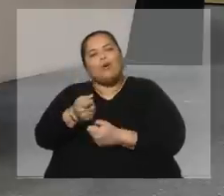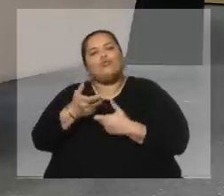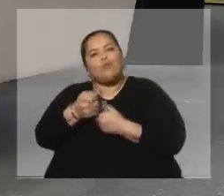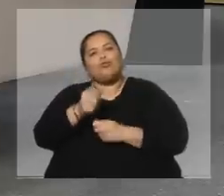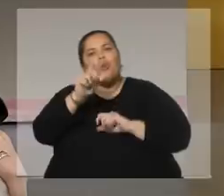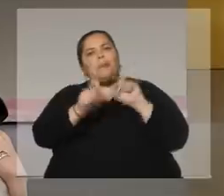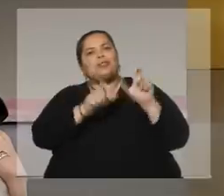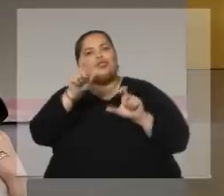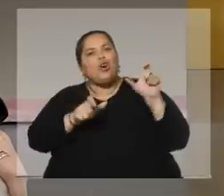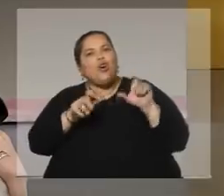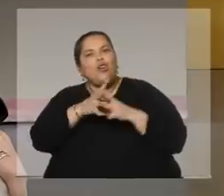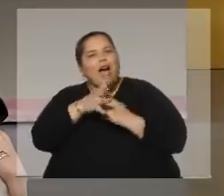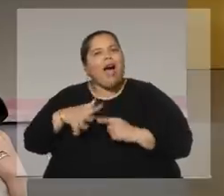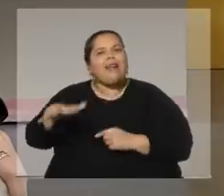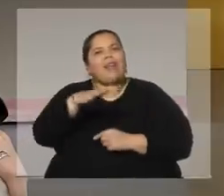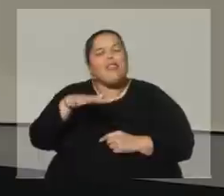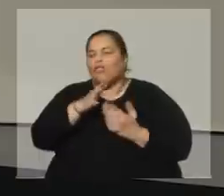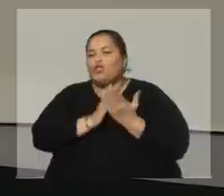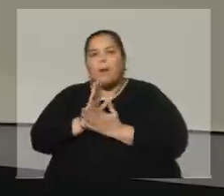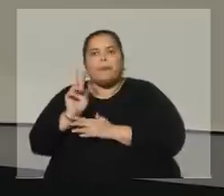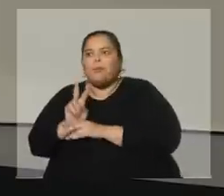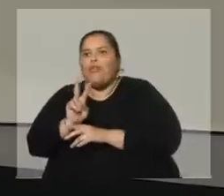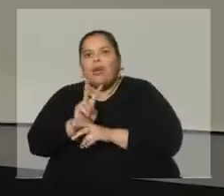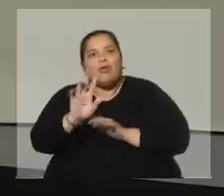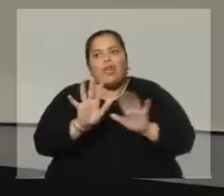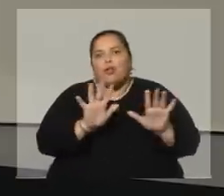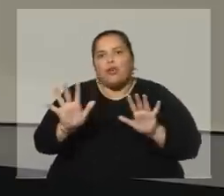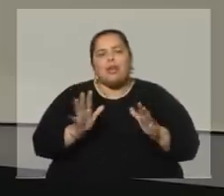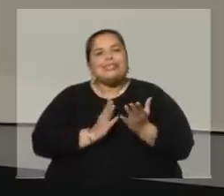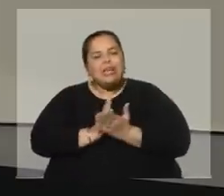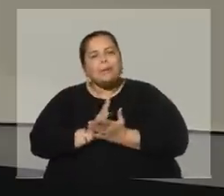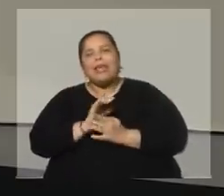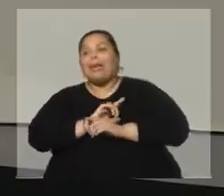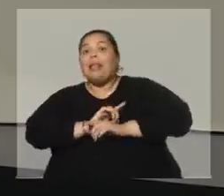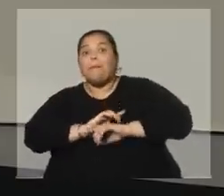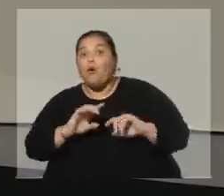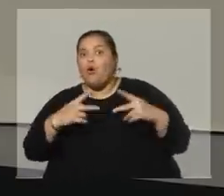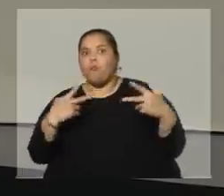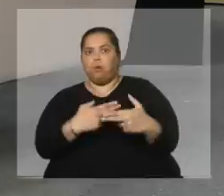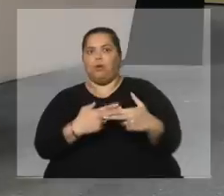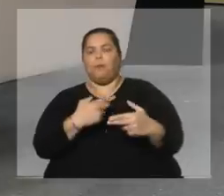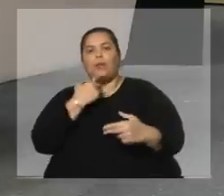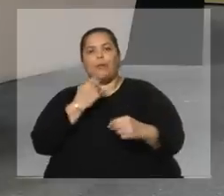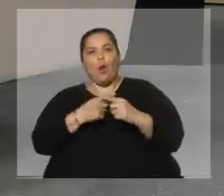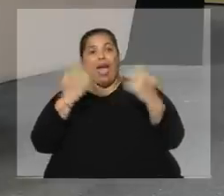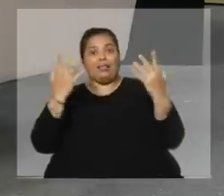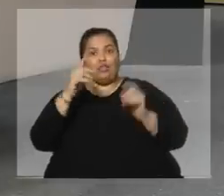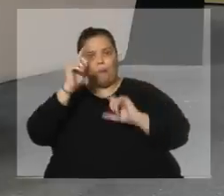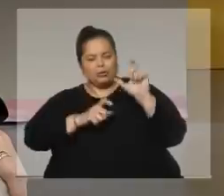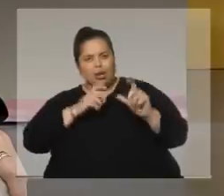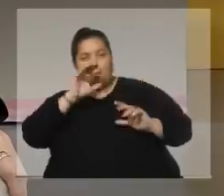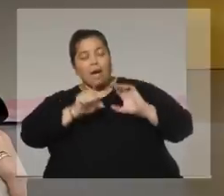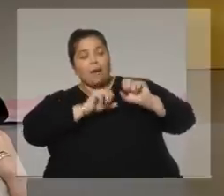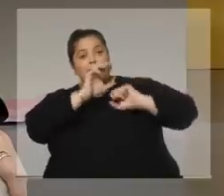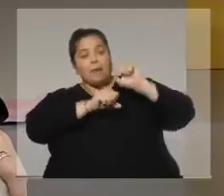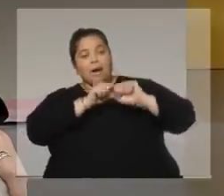alrededor y que no obstaculizás el éxito de aquellos que están en ascenso. Por el contrario, te gusta, me gusta.